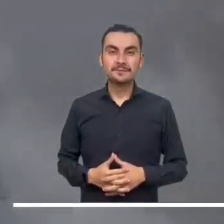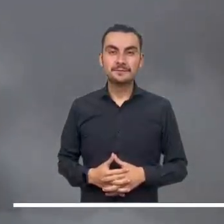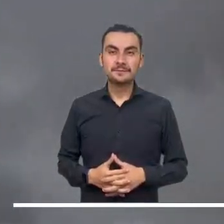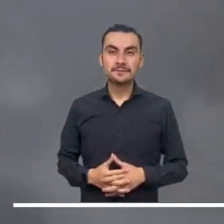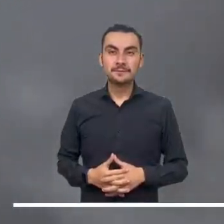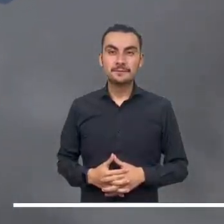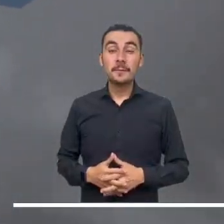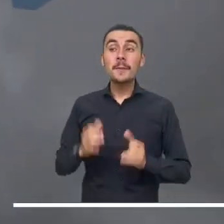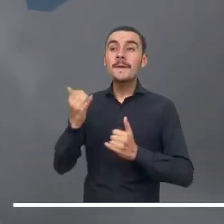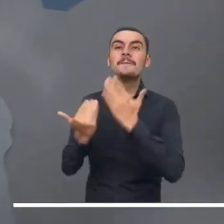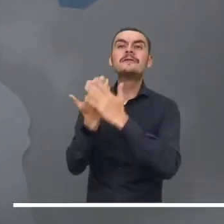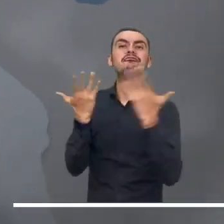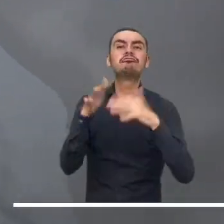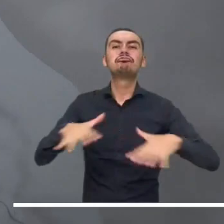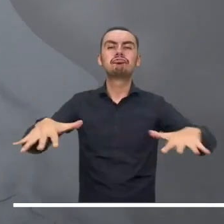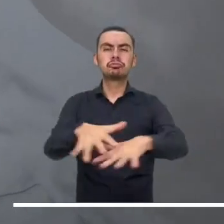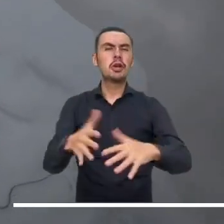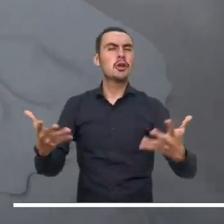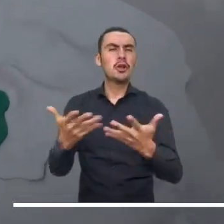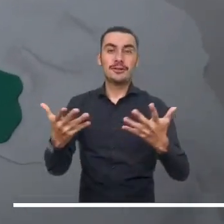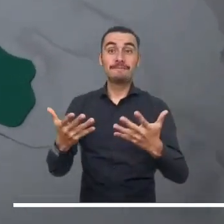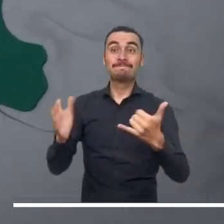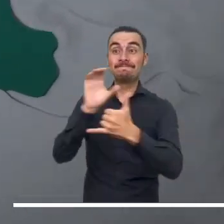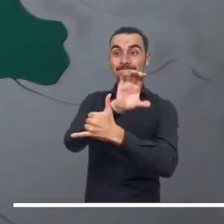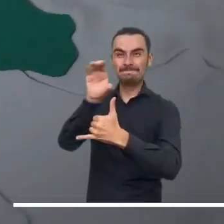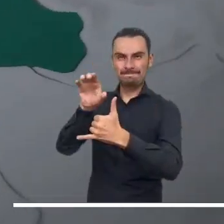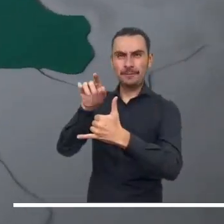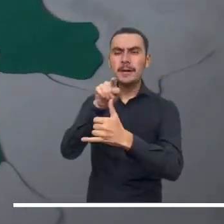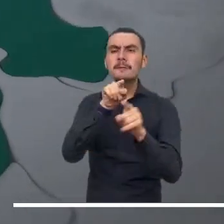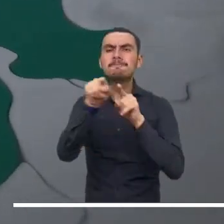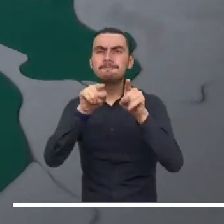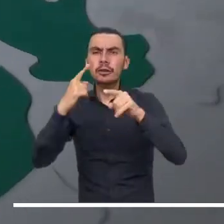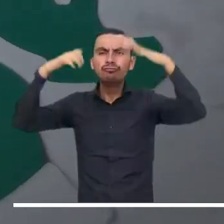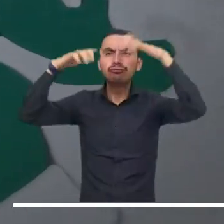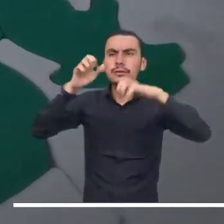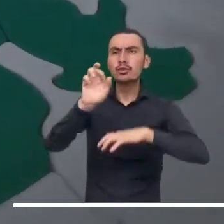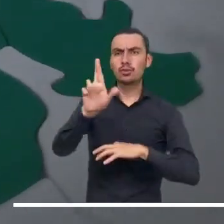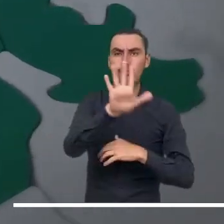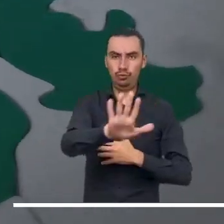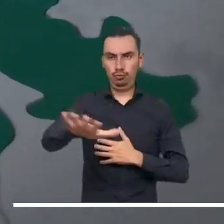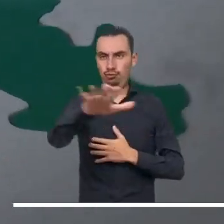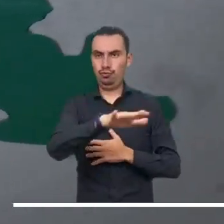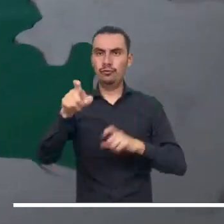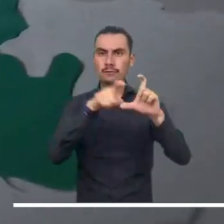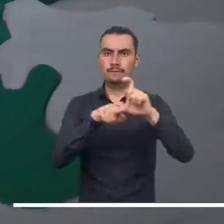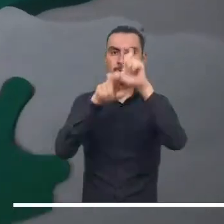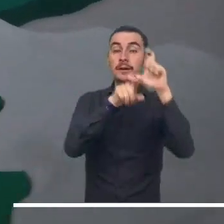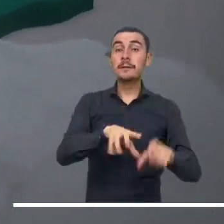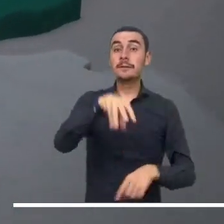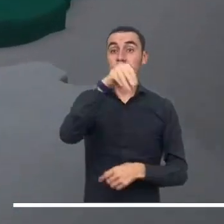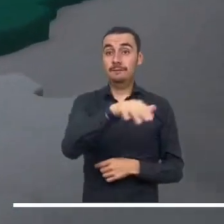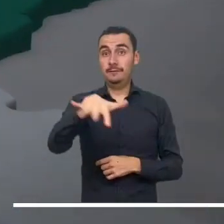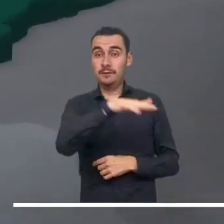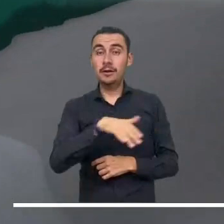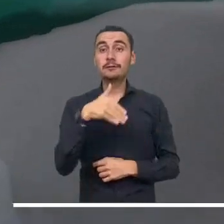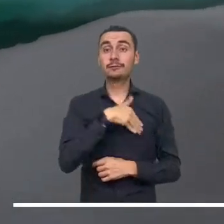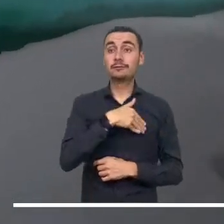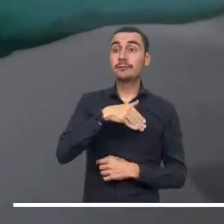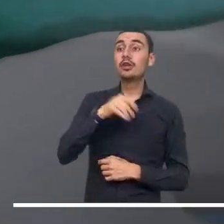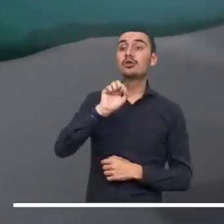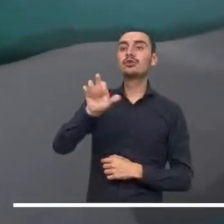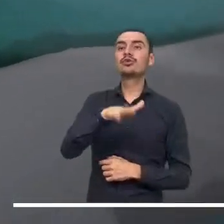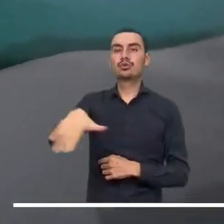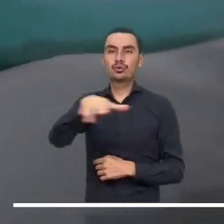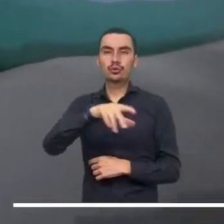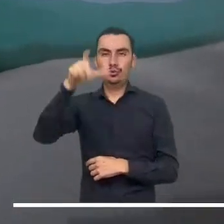Las zonas más lluviosas del Caribe serían el occidente de La Guajira, norte de Magdalena, Bolívar, norte de Sucre, la Sierra